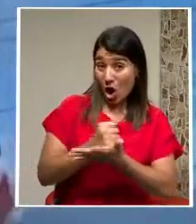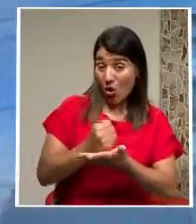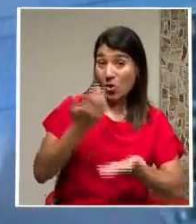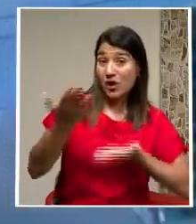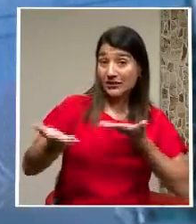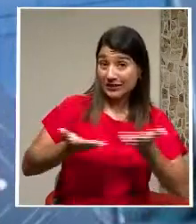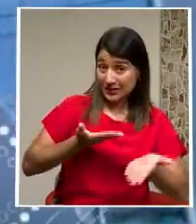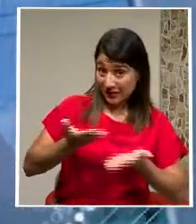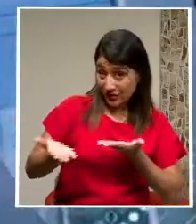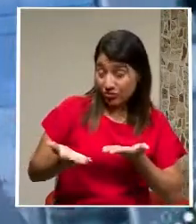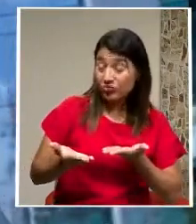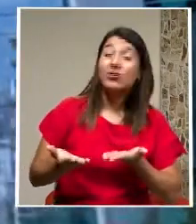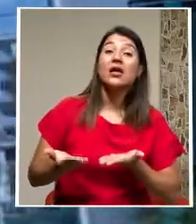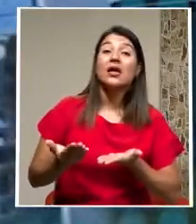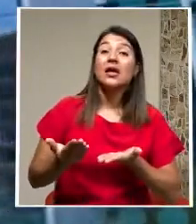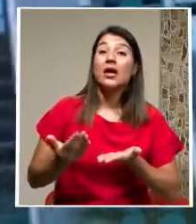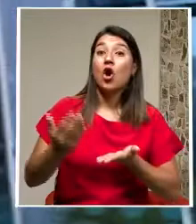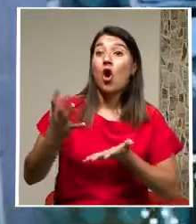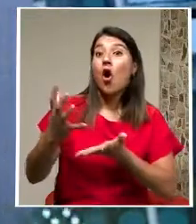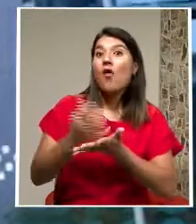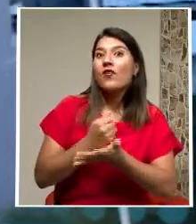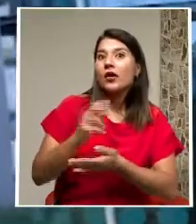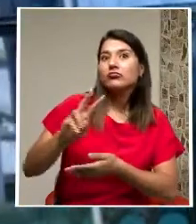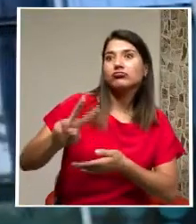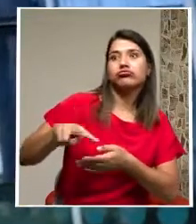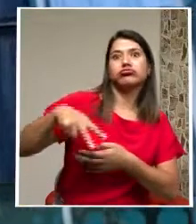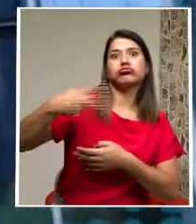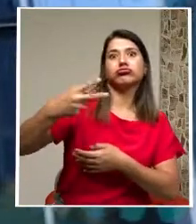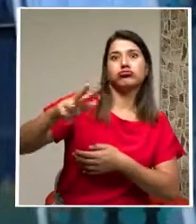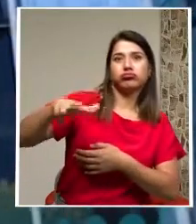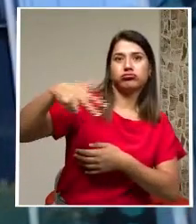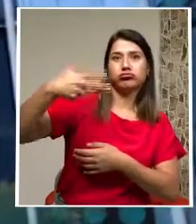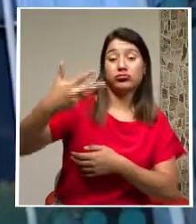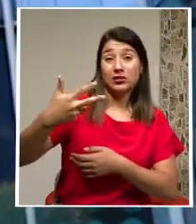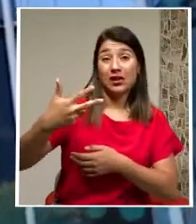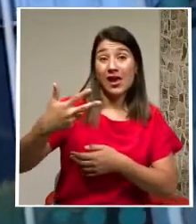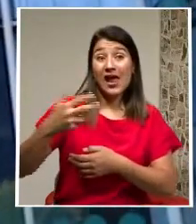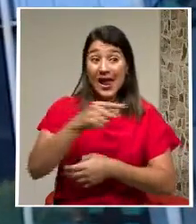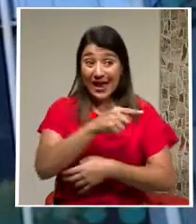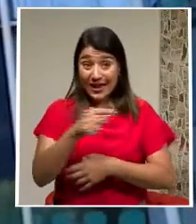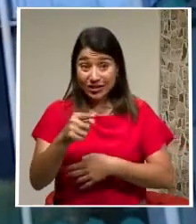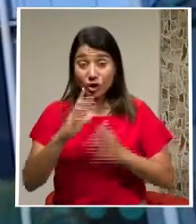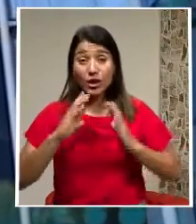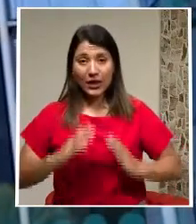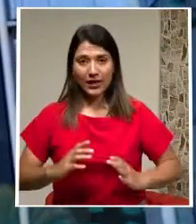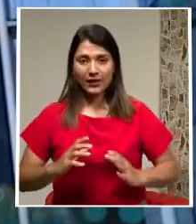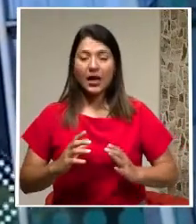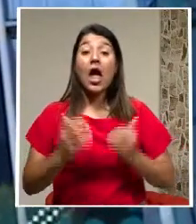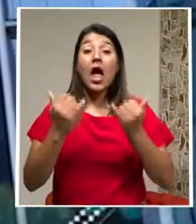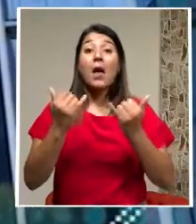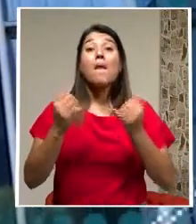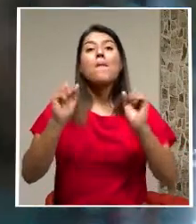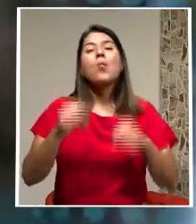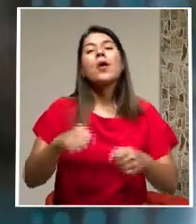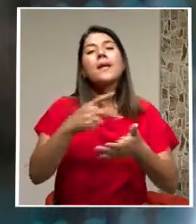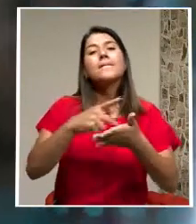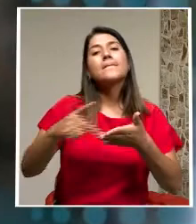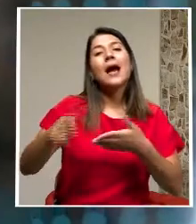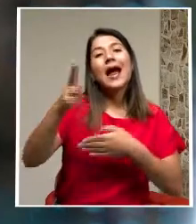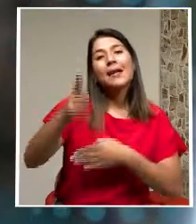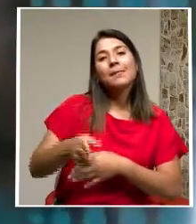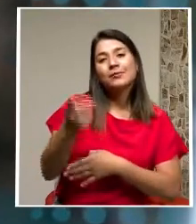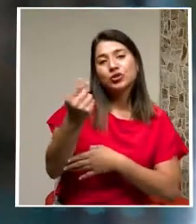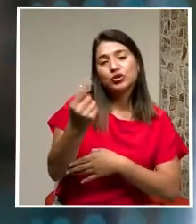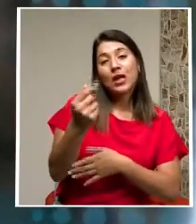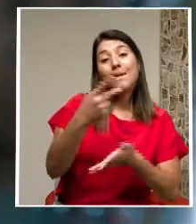Aplicaron Coblos Elevados Durante La Pandemia Podrán Pagar El Mismo Monto Que Le Facturaron En Enero Del